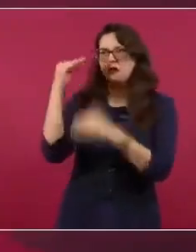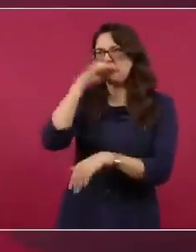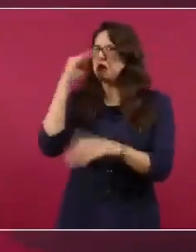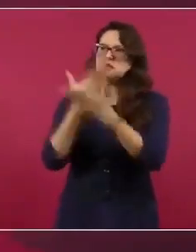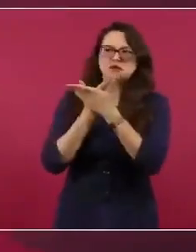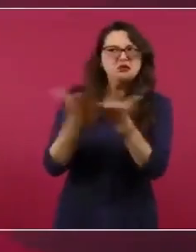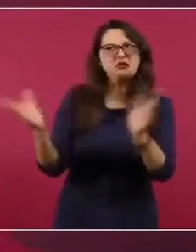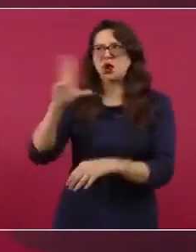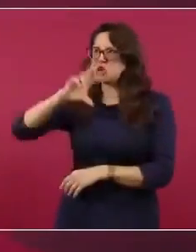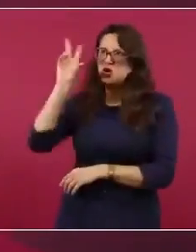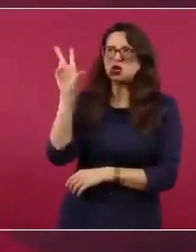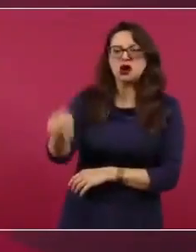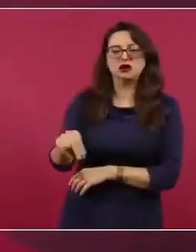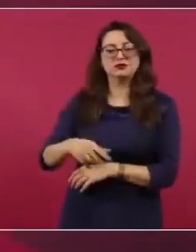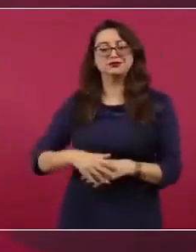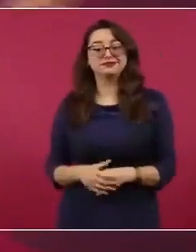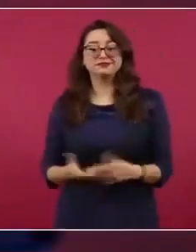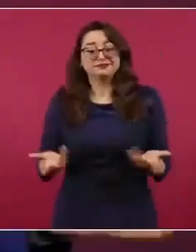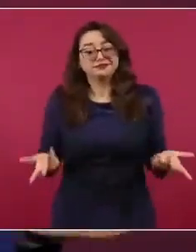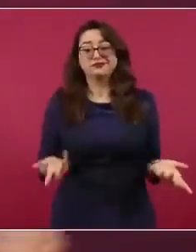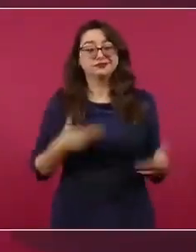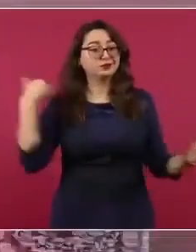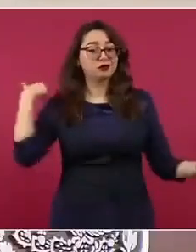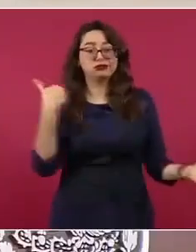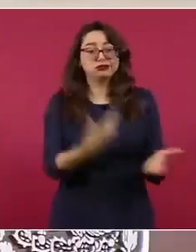Y el tema cuatro,